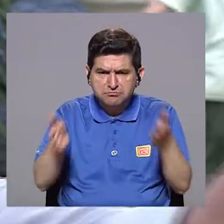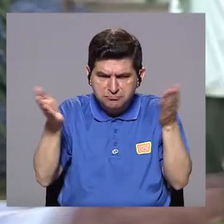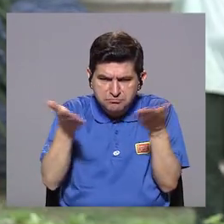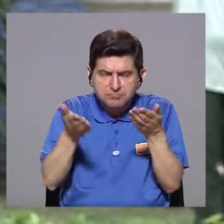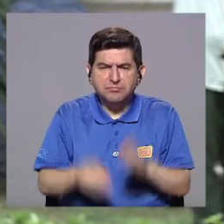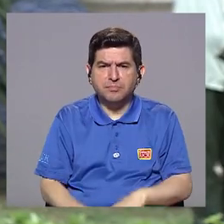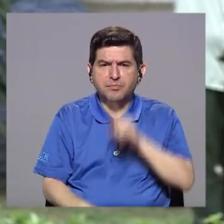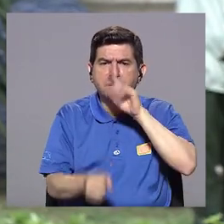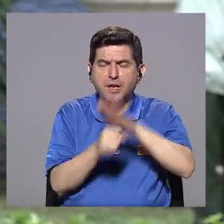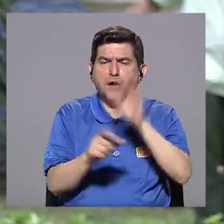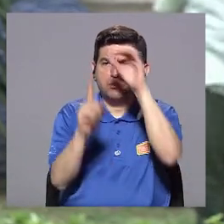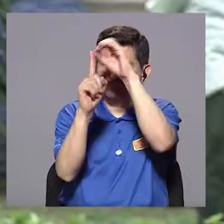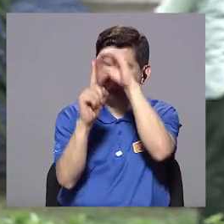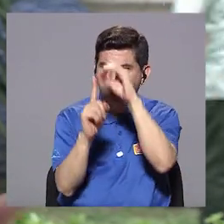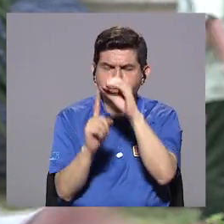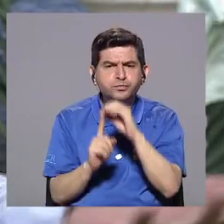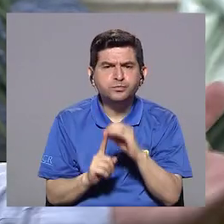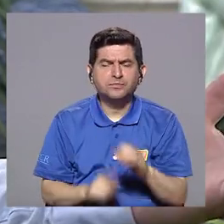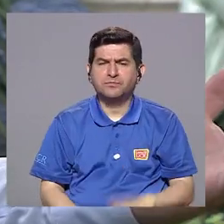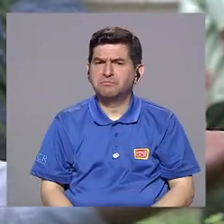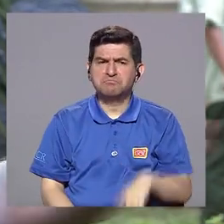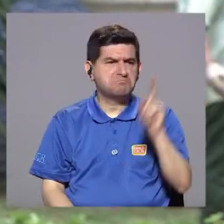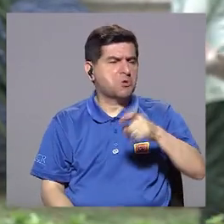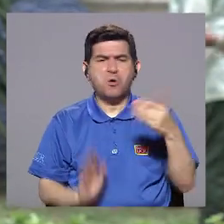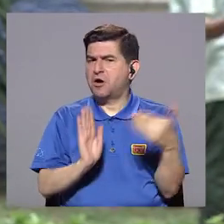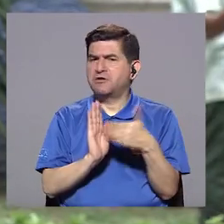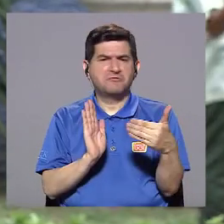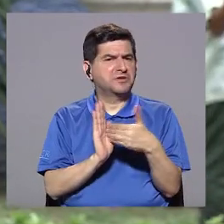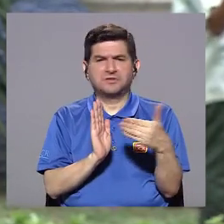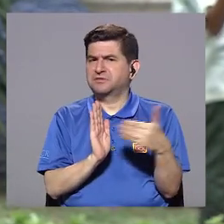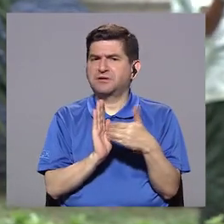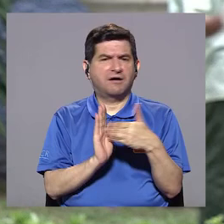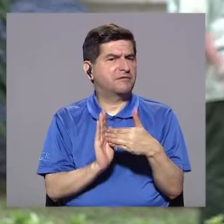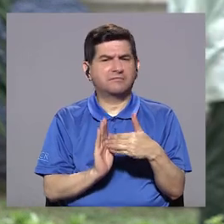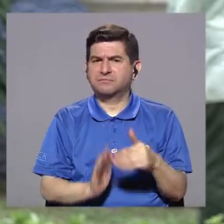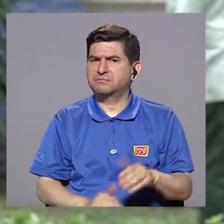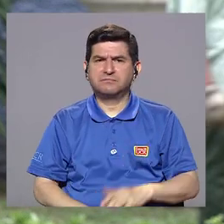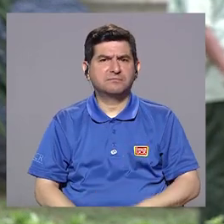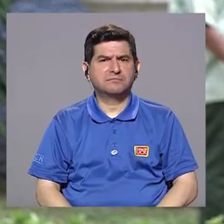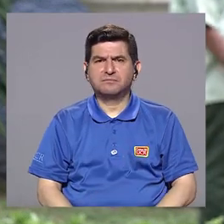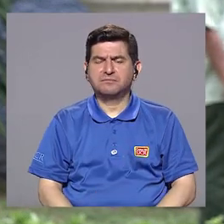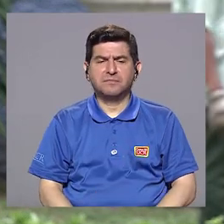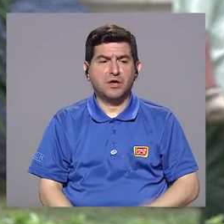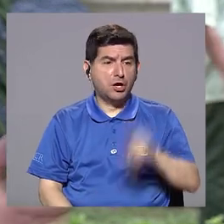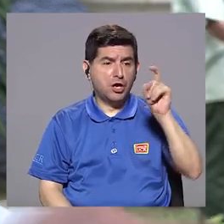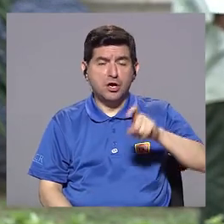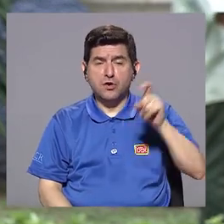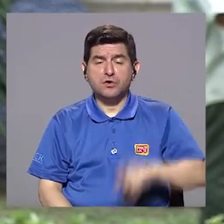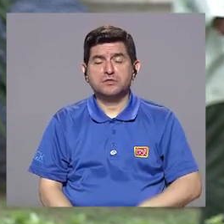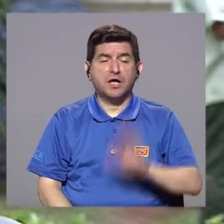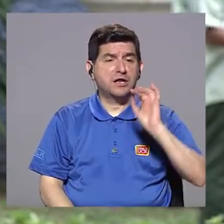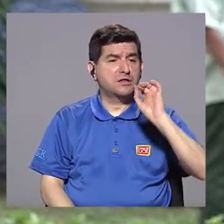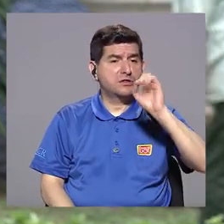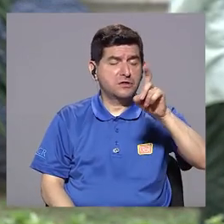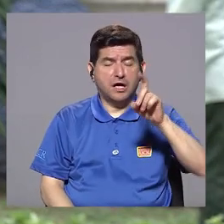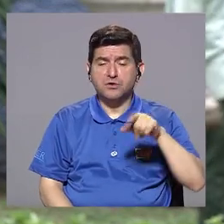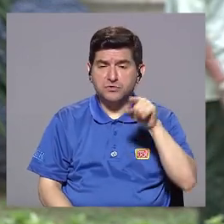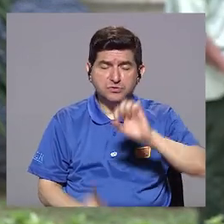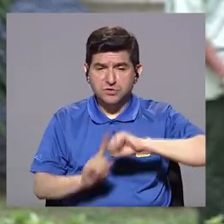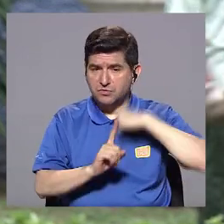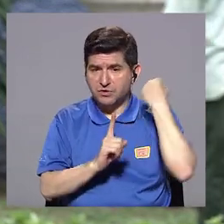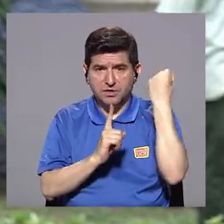cumplir su objetivo, no tendría por qué afectarse. No tendría por qué afectar su diagnóstico